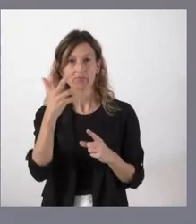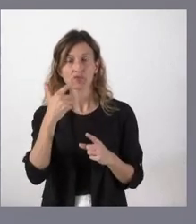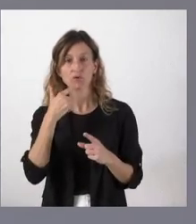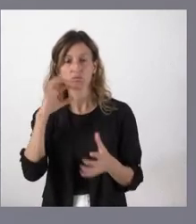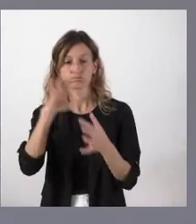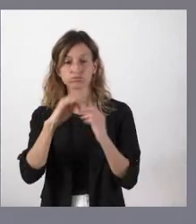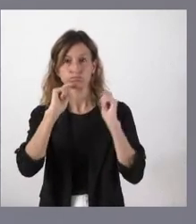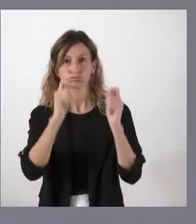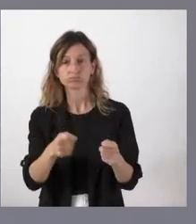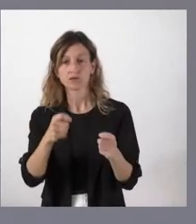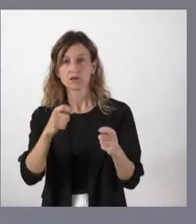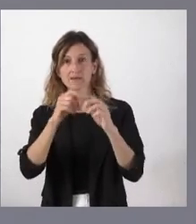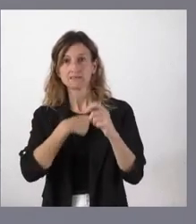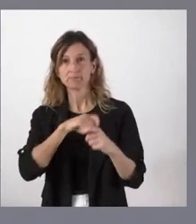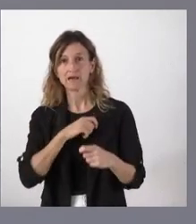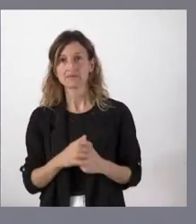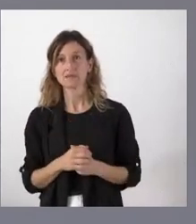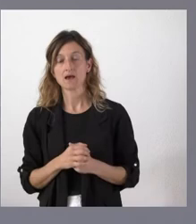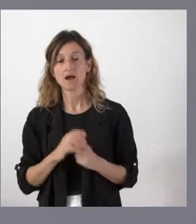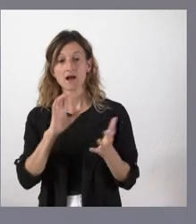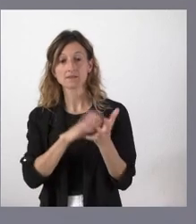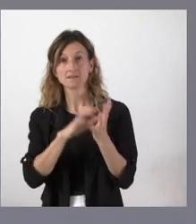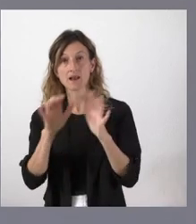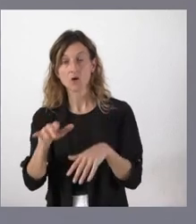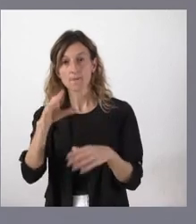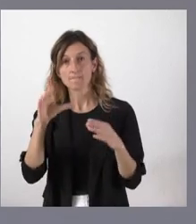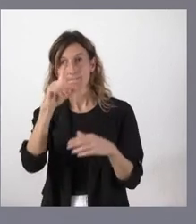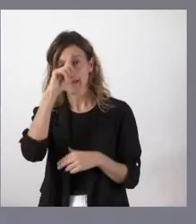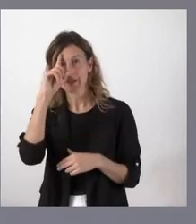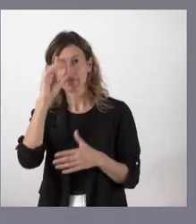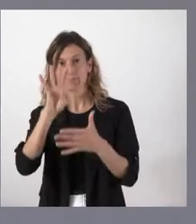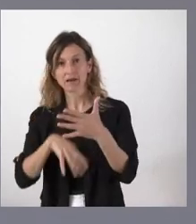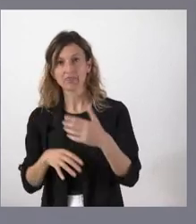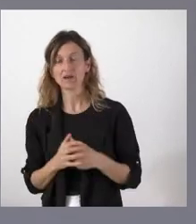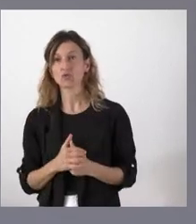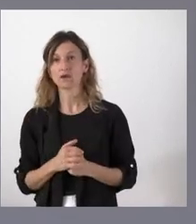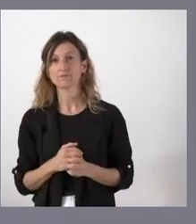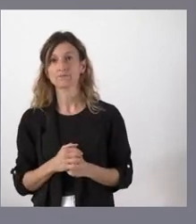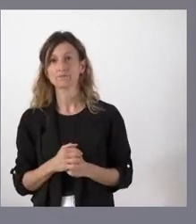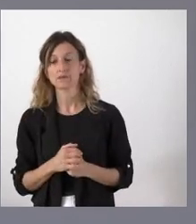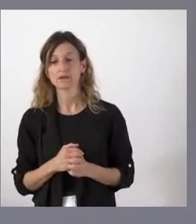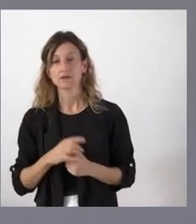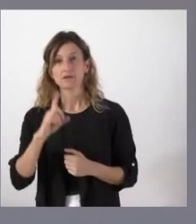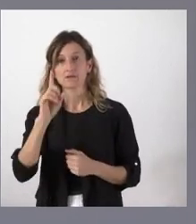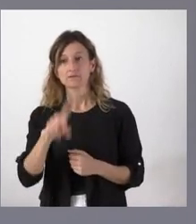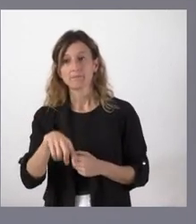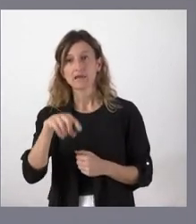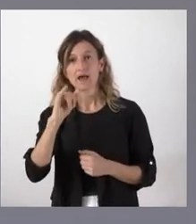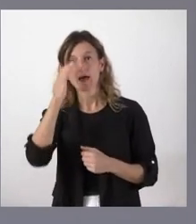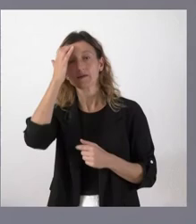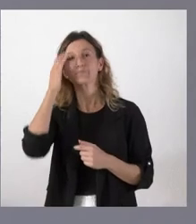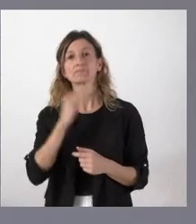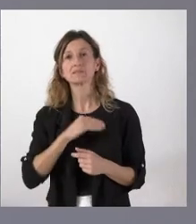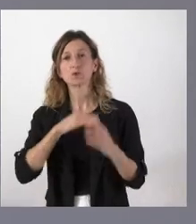para el conjunto de España, el de Castilla y León, Madrid y Barcelona. Lo siguiente es porque tenemos un buen número de